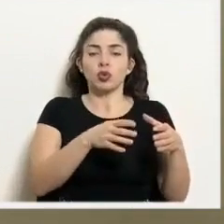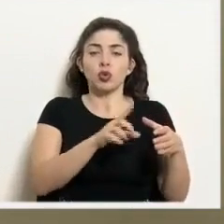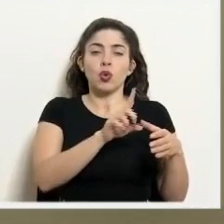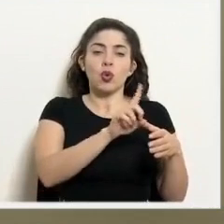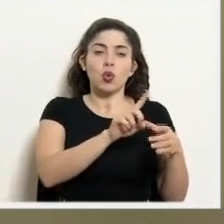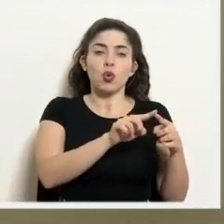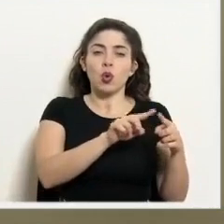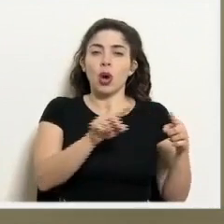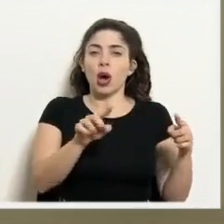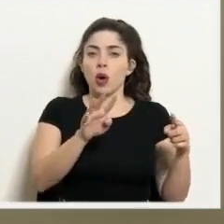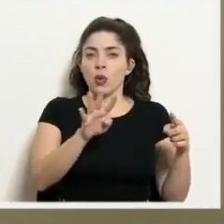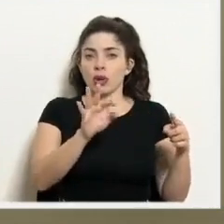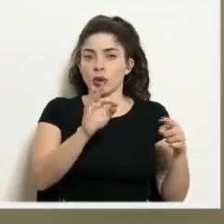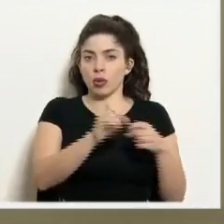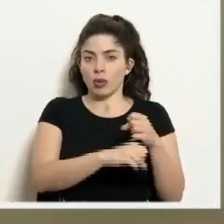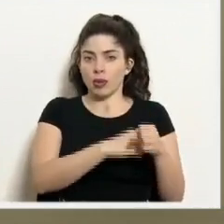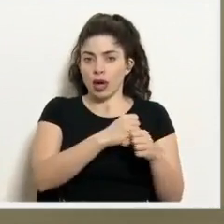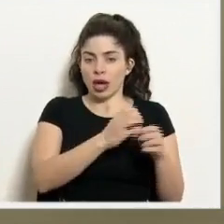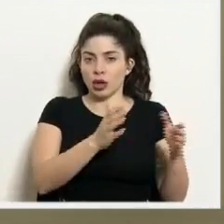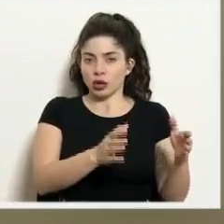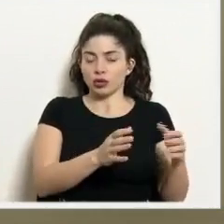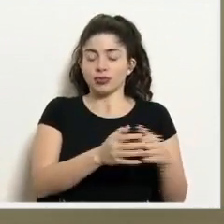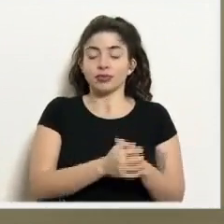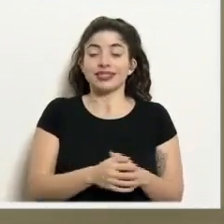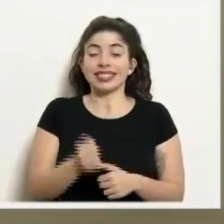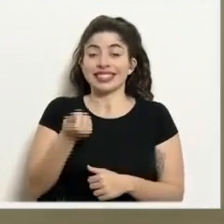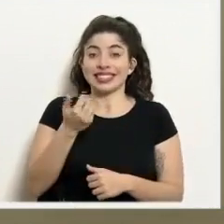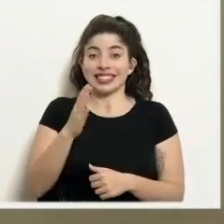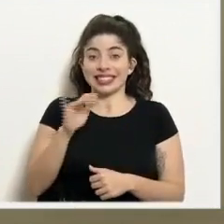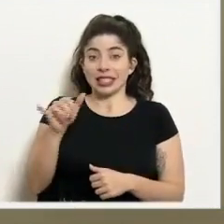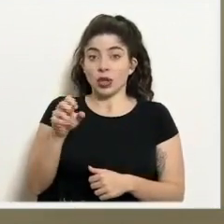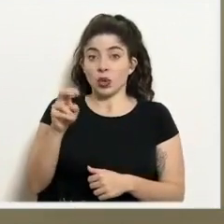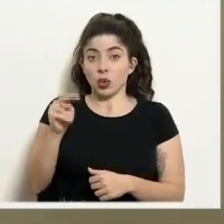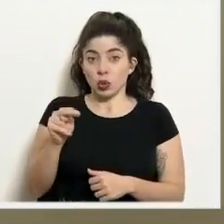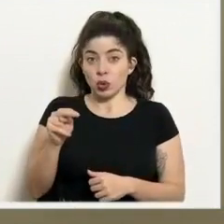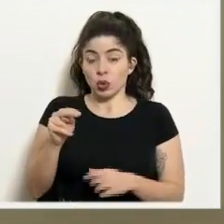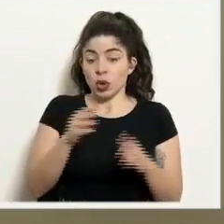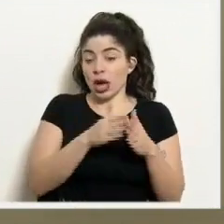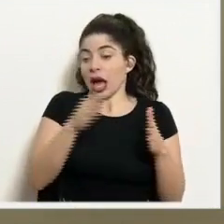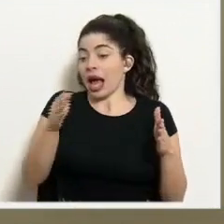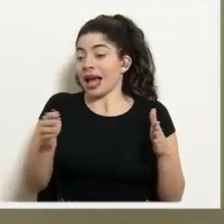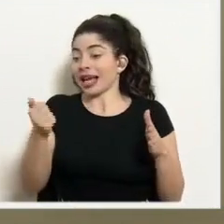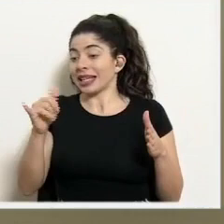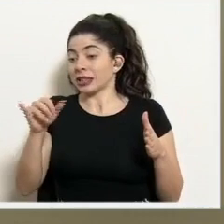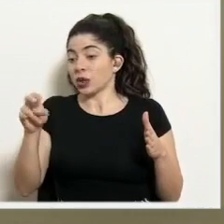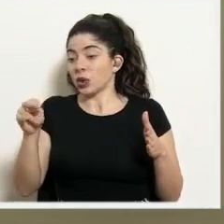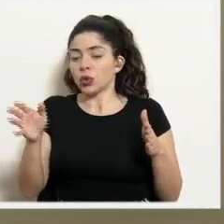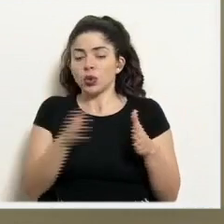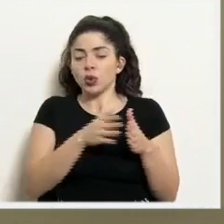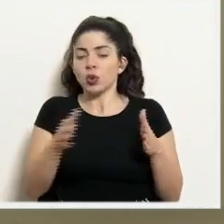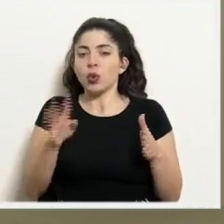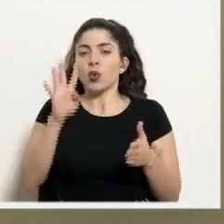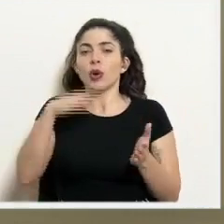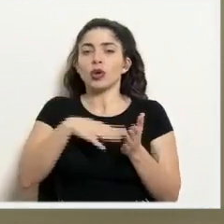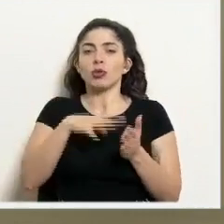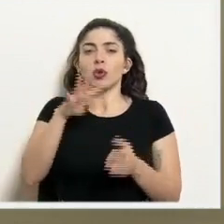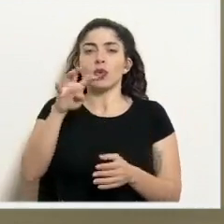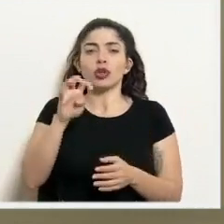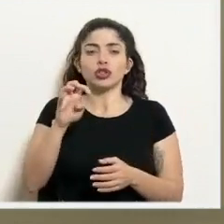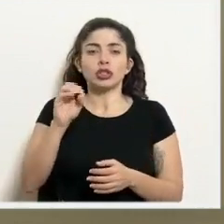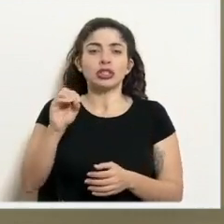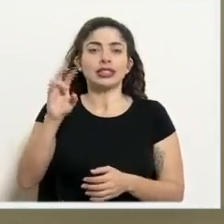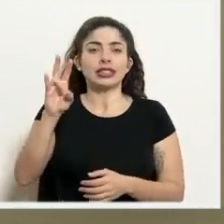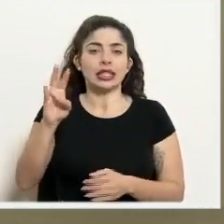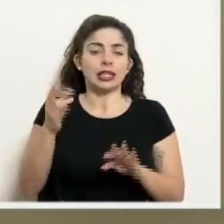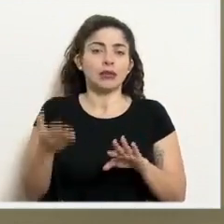1 a 49 años. Al 15 de junio se contabilizan 4.407